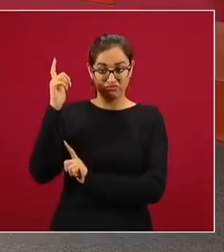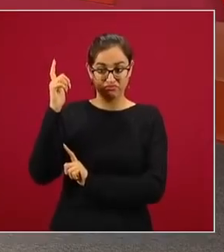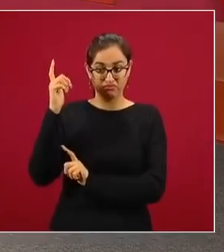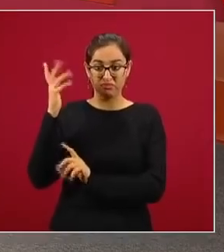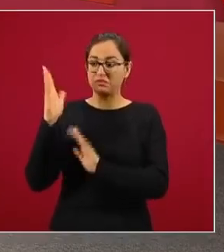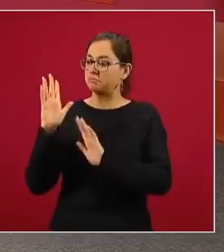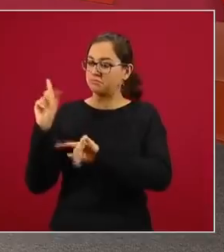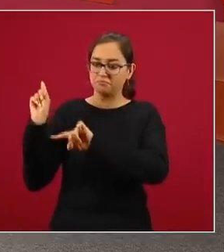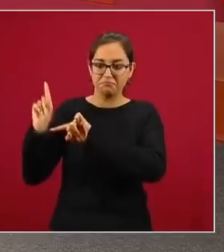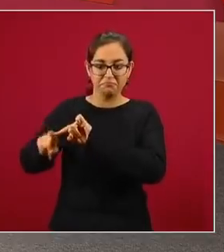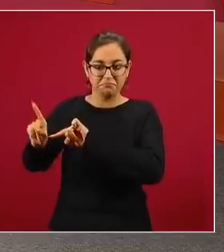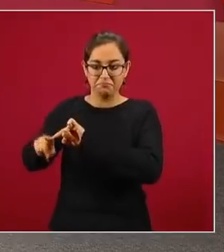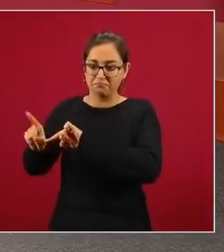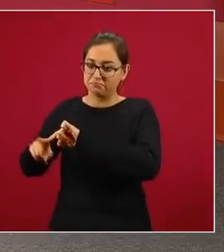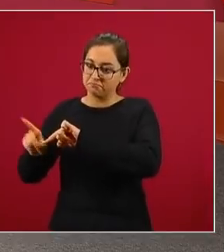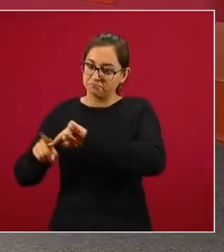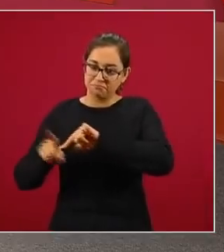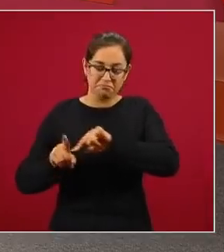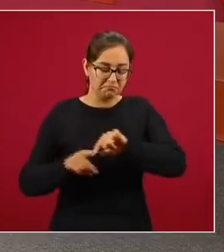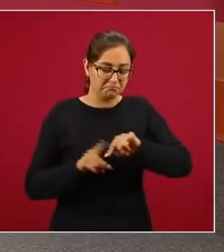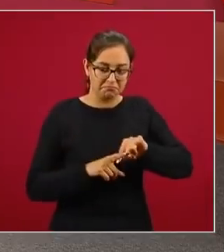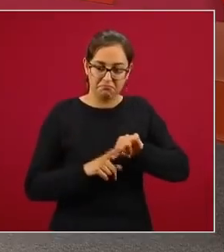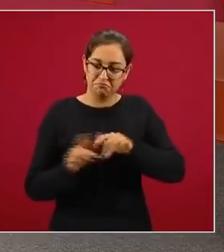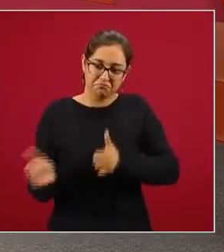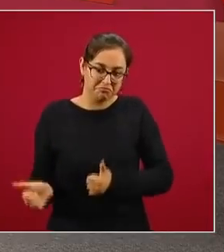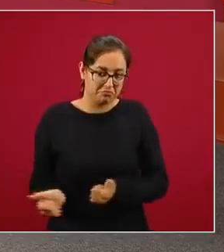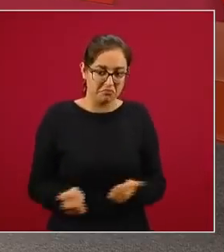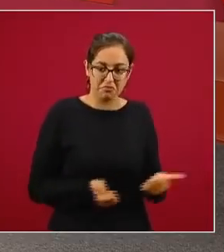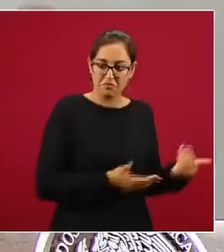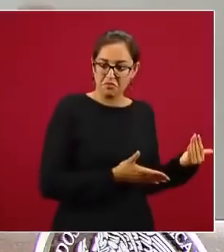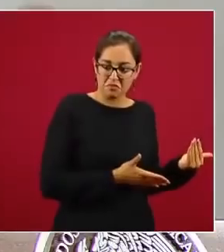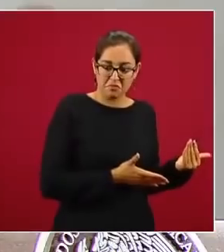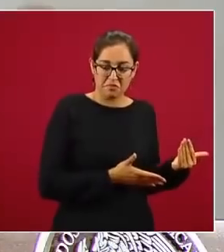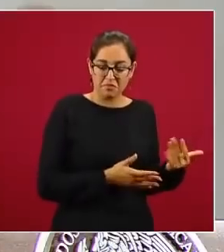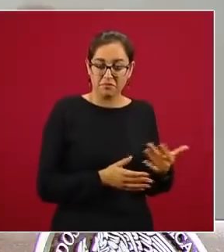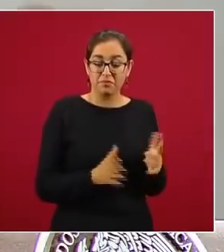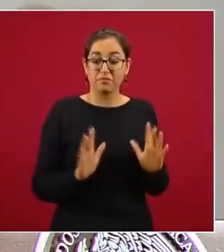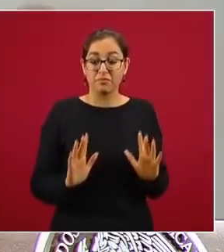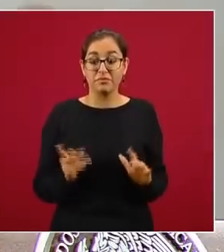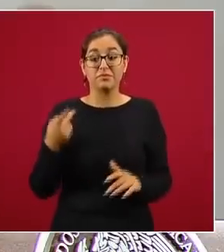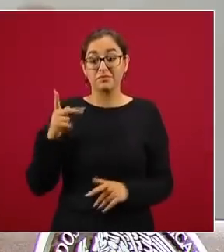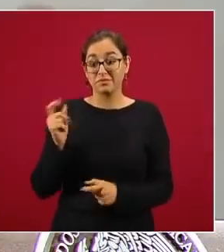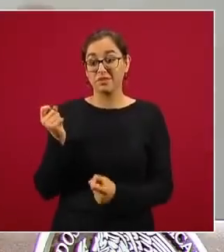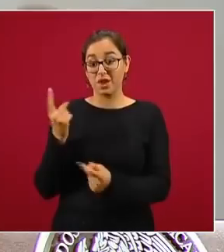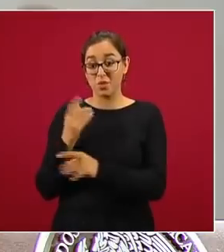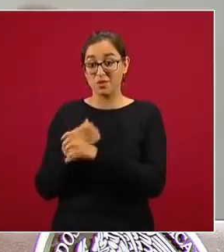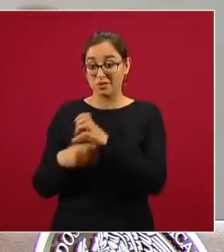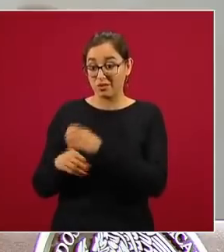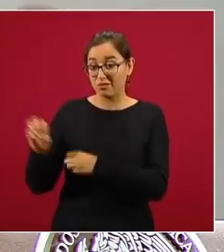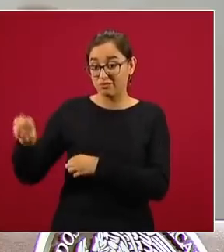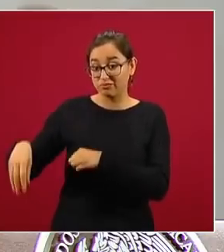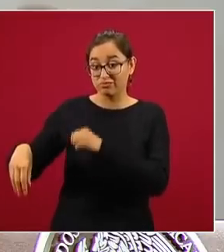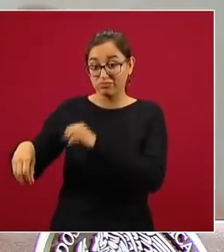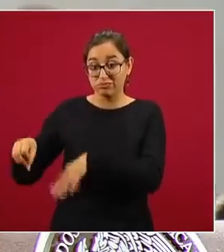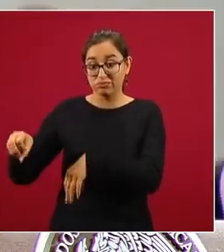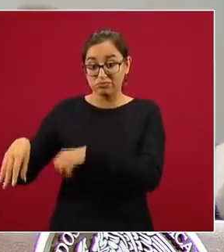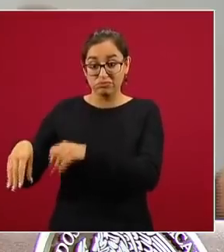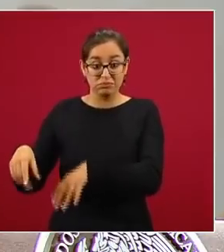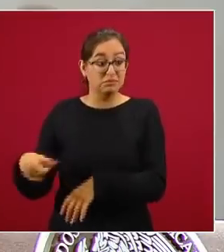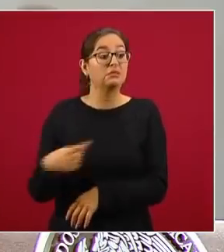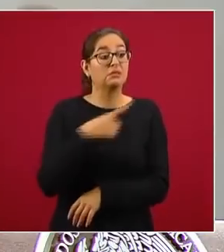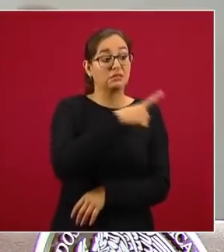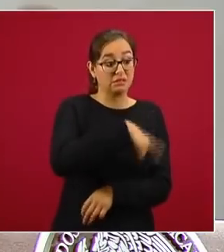Recogen todas las armas y las sacan. Entonces, lo que va quedando ahí es lo que